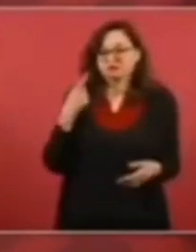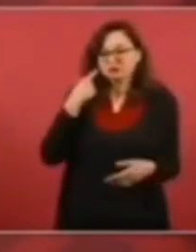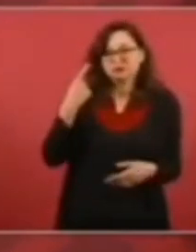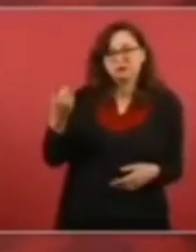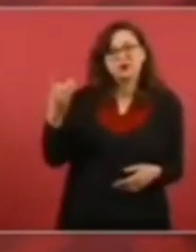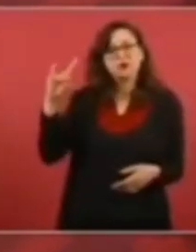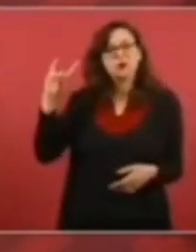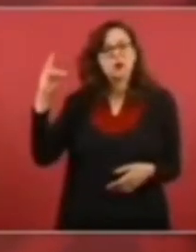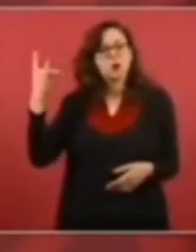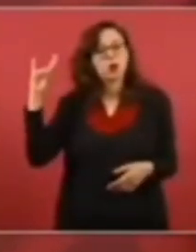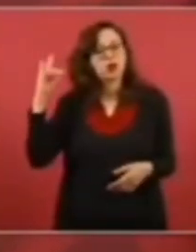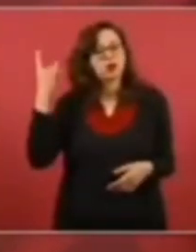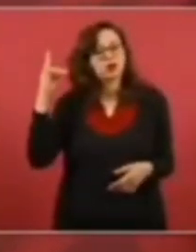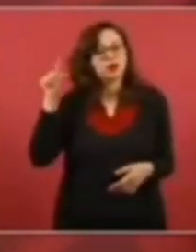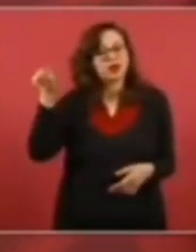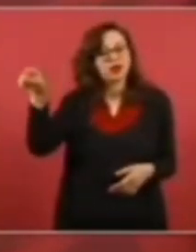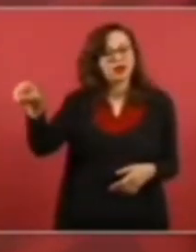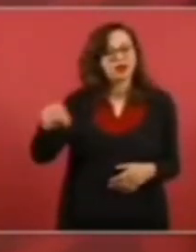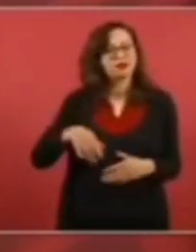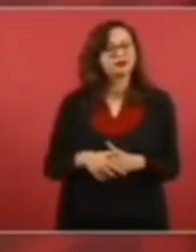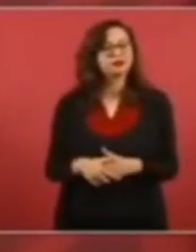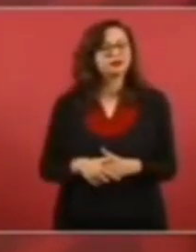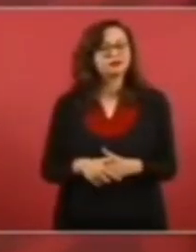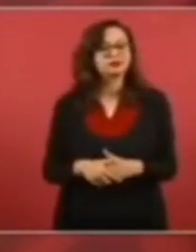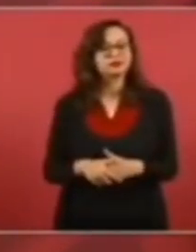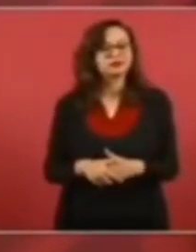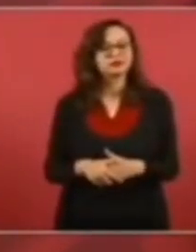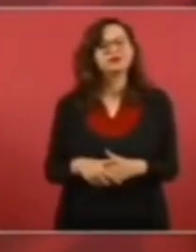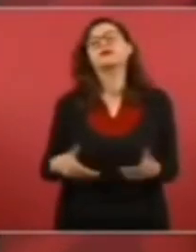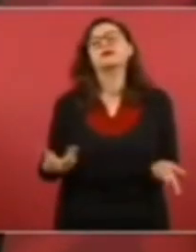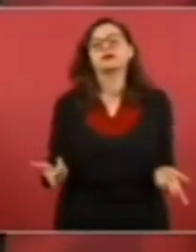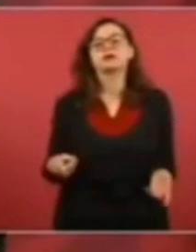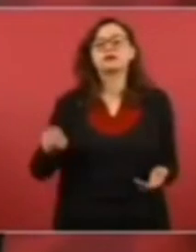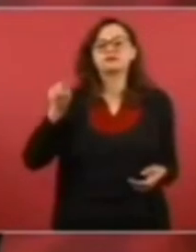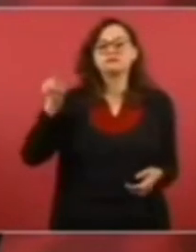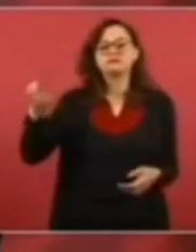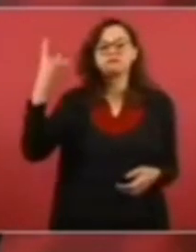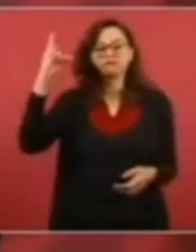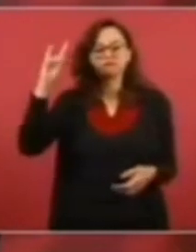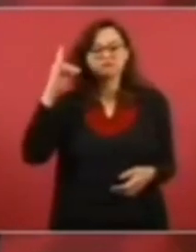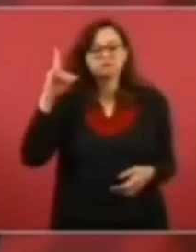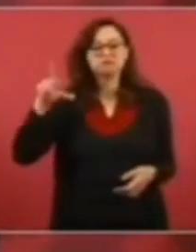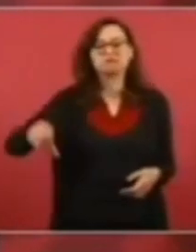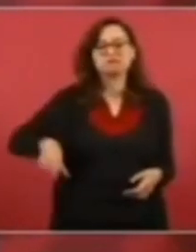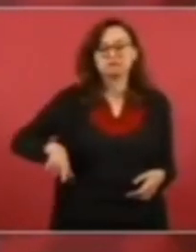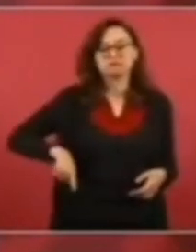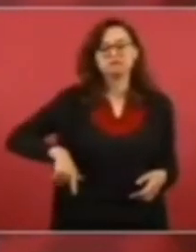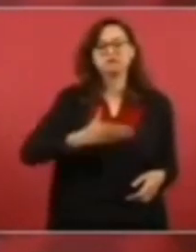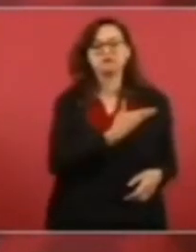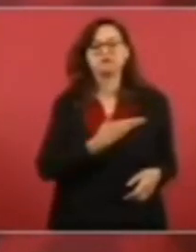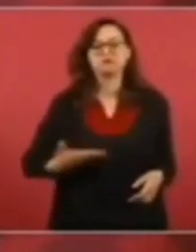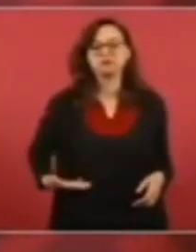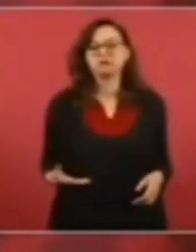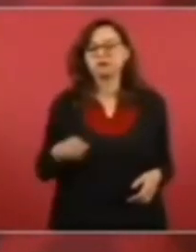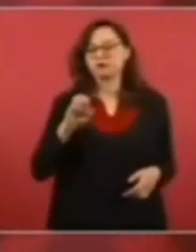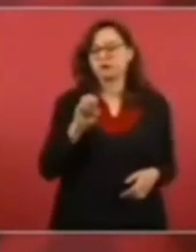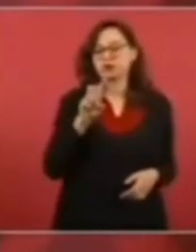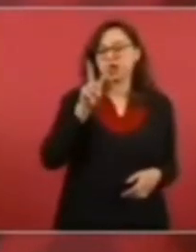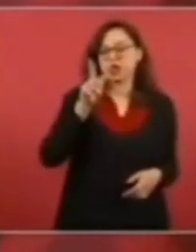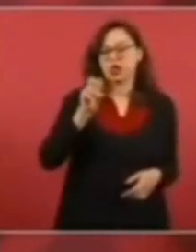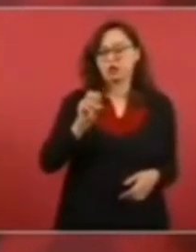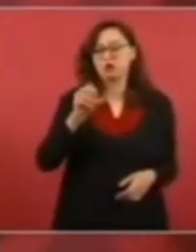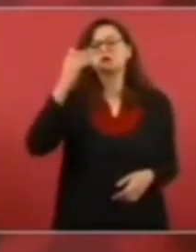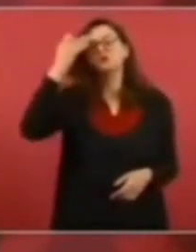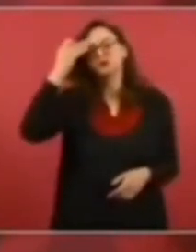gobernó Evo un tiempo,